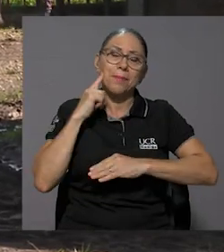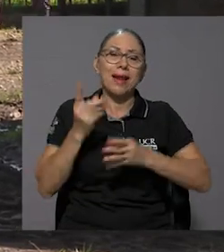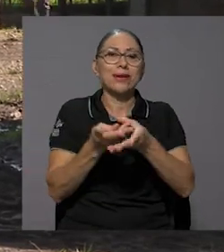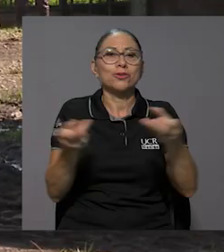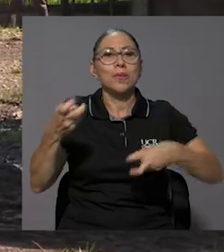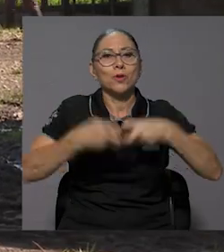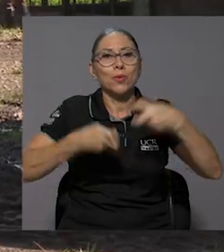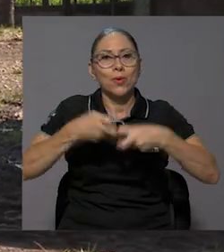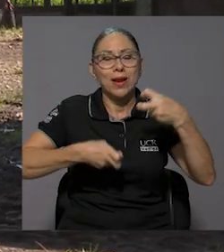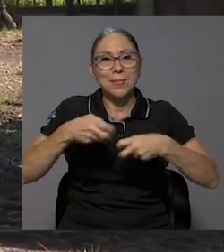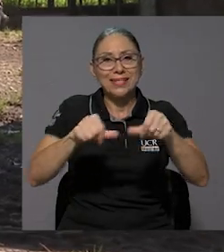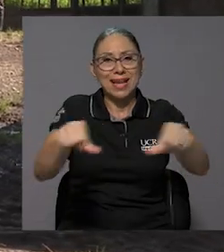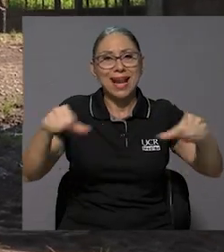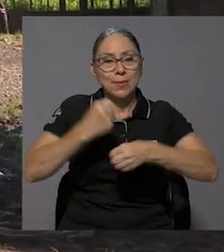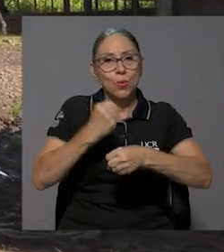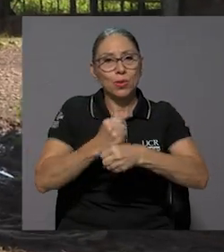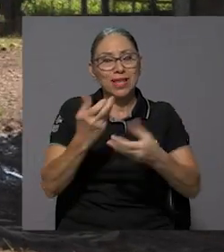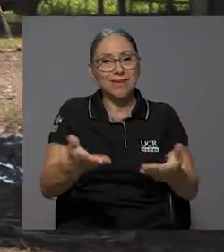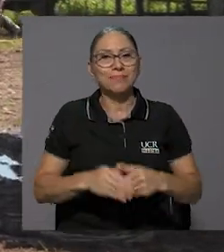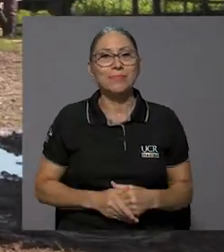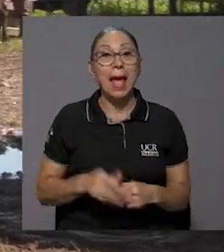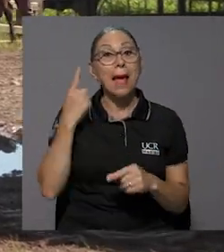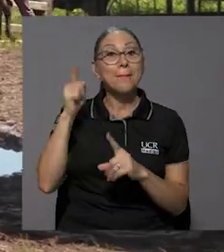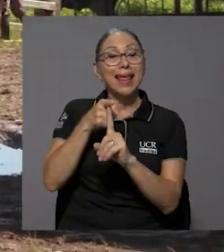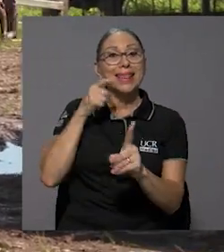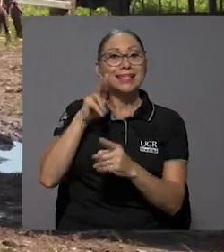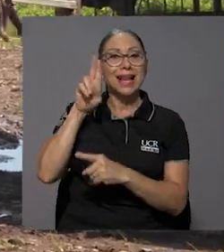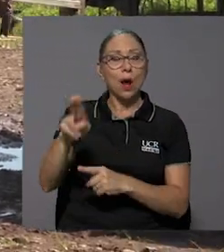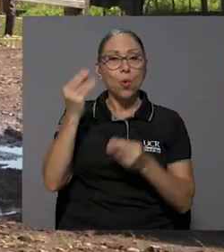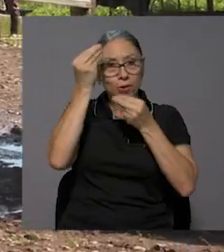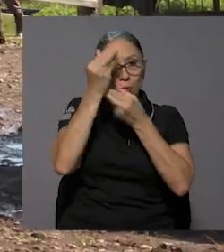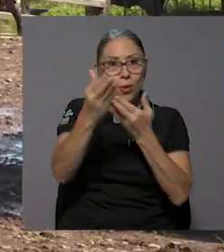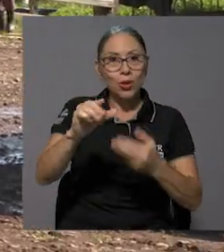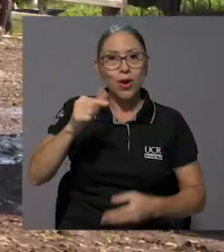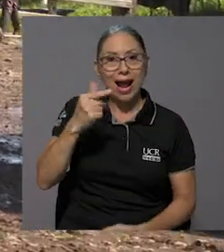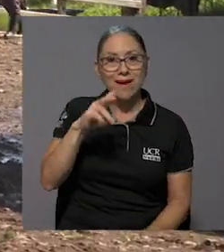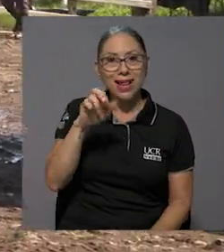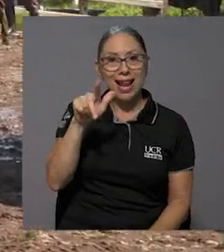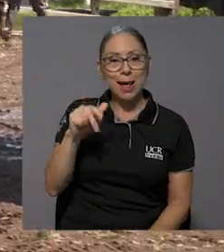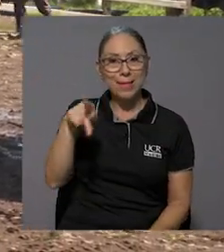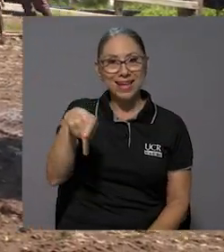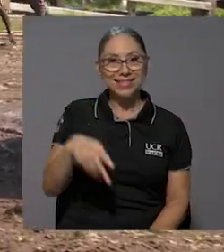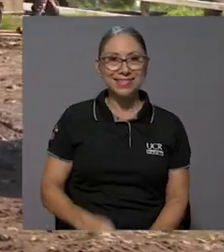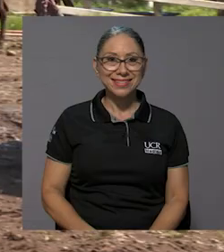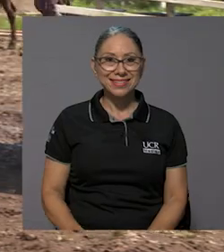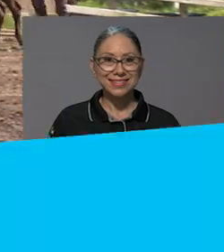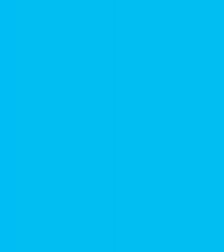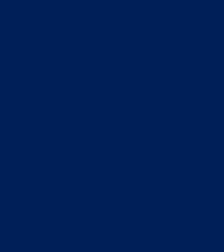problemas que tenemos en el sector productivo. Para Desde la U, reportó Gabriela Pérez.